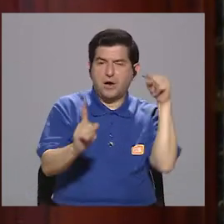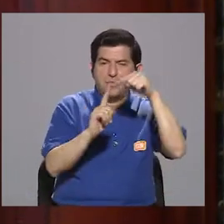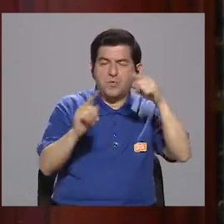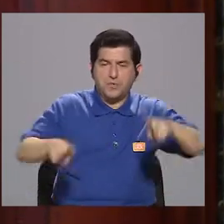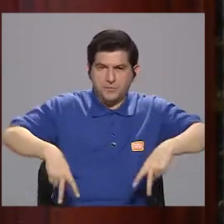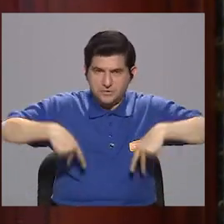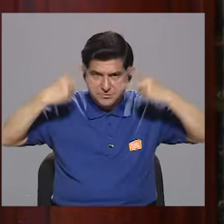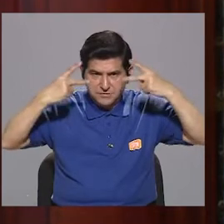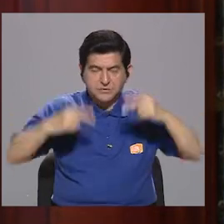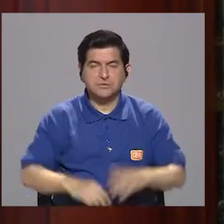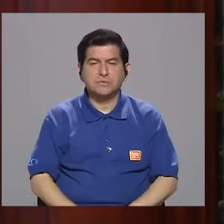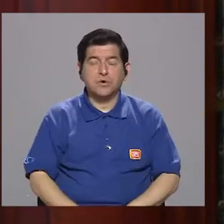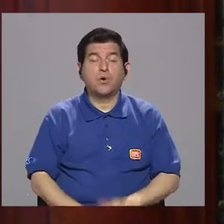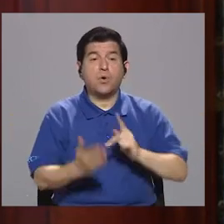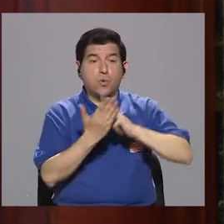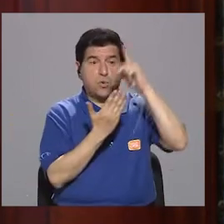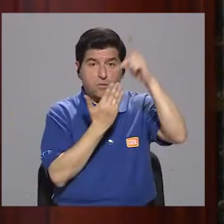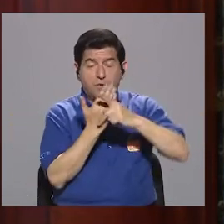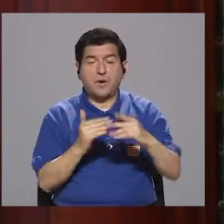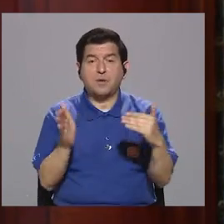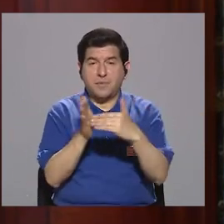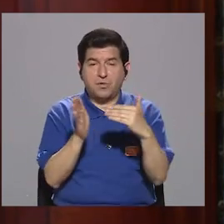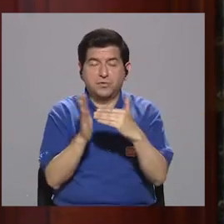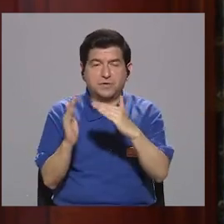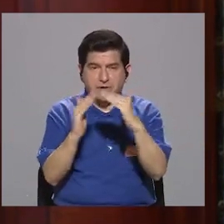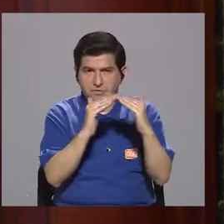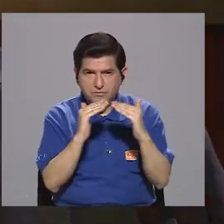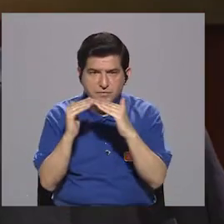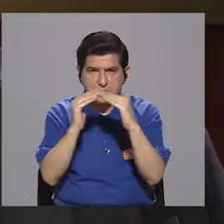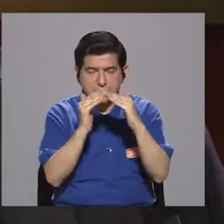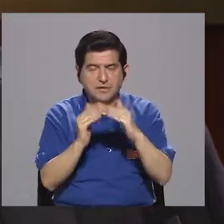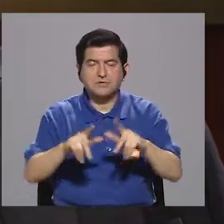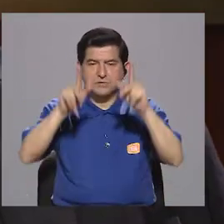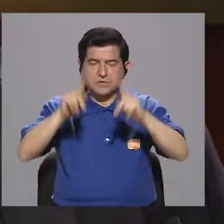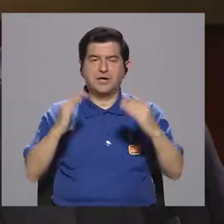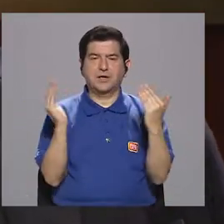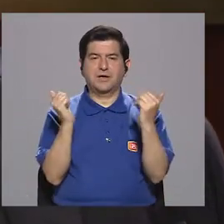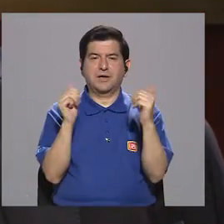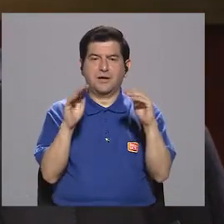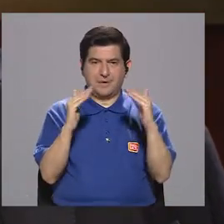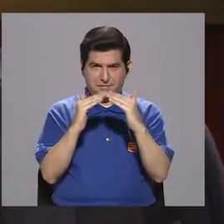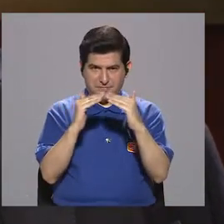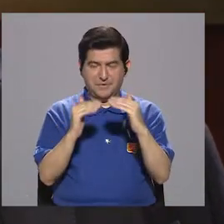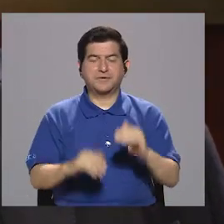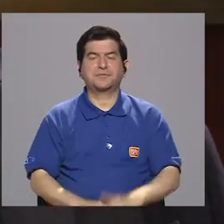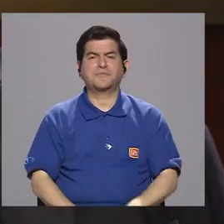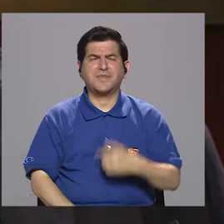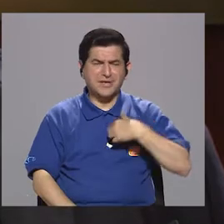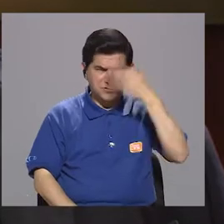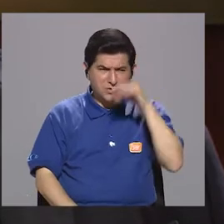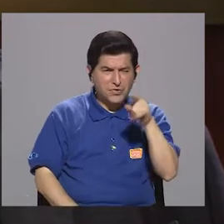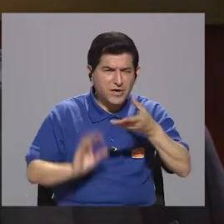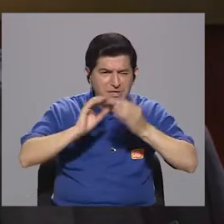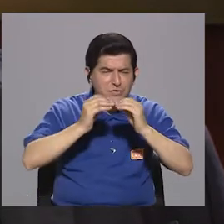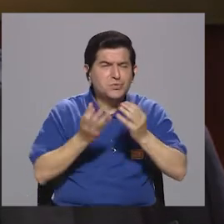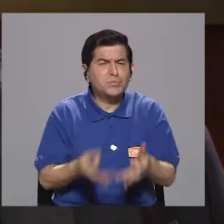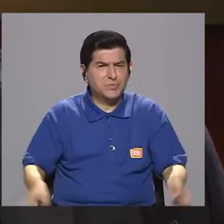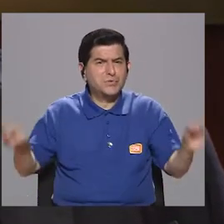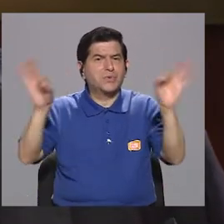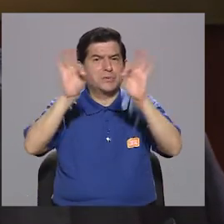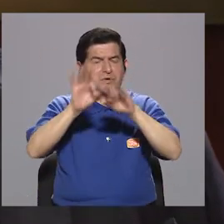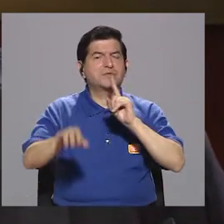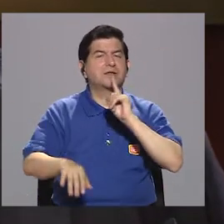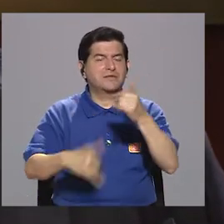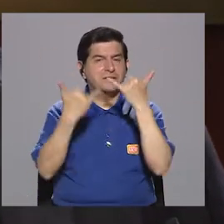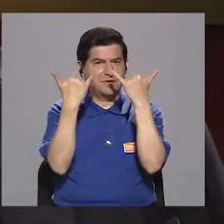que hemos venido desarrollando el programa de repoblamiento de la ciudad de San José. Luego quiero marchar por esa casualidad, que me parece que es un dato muy valioso que